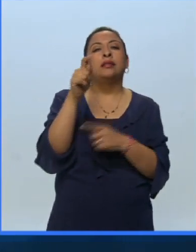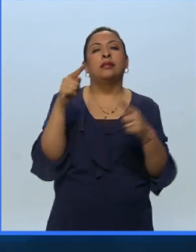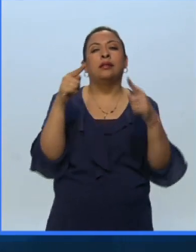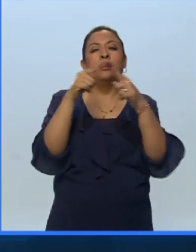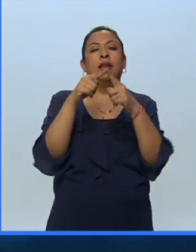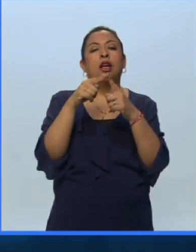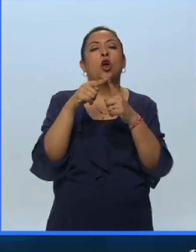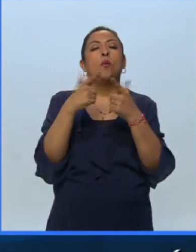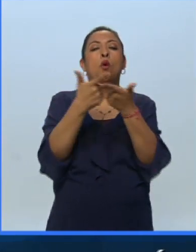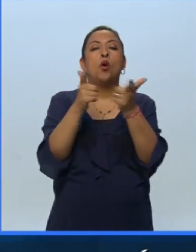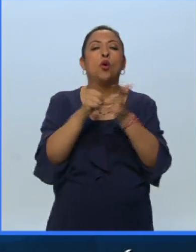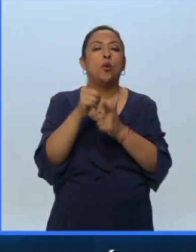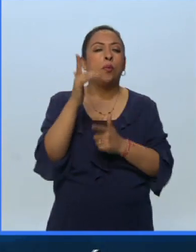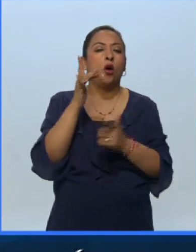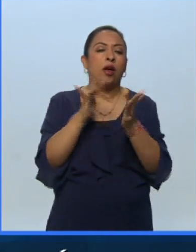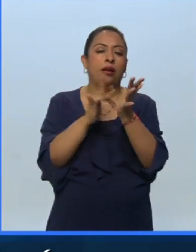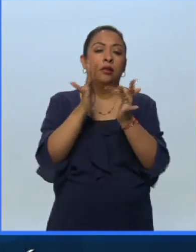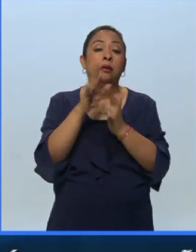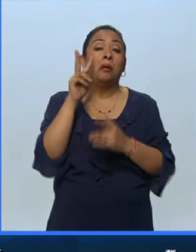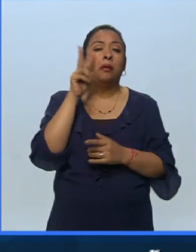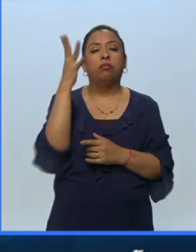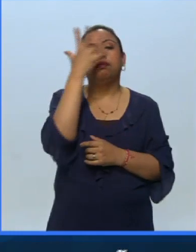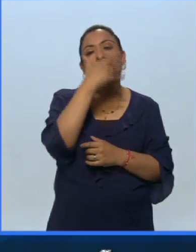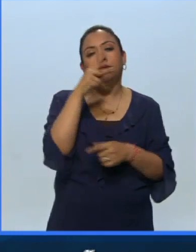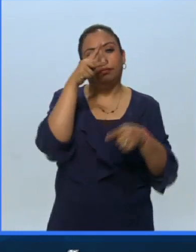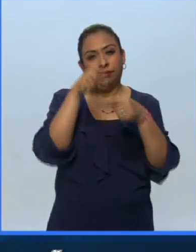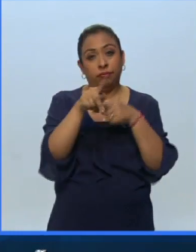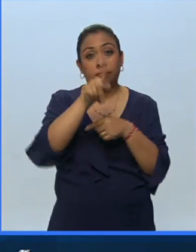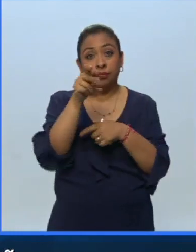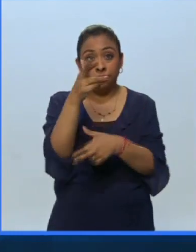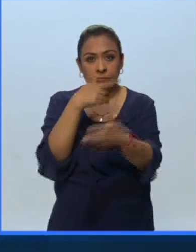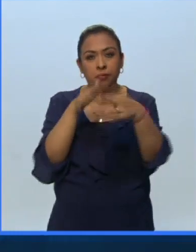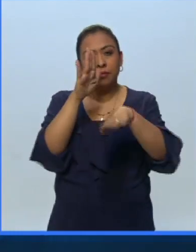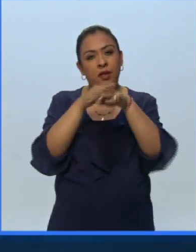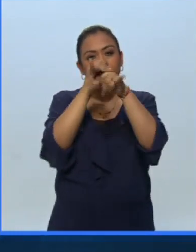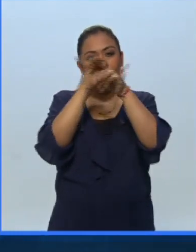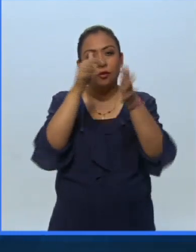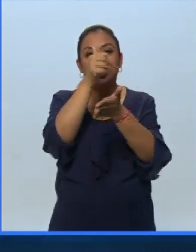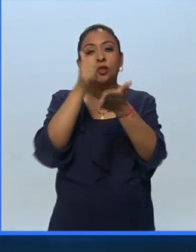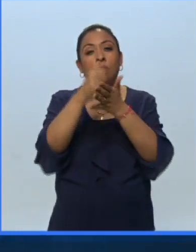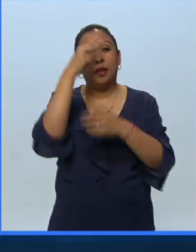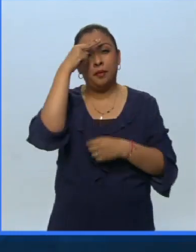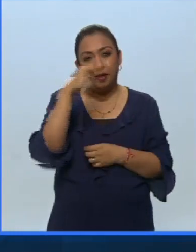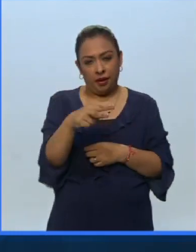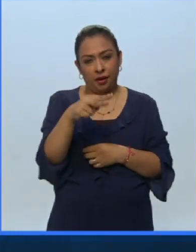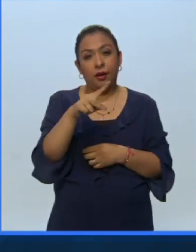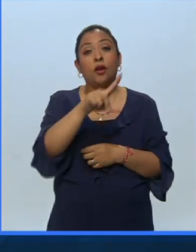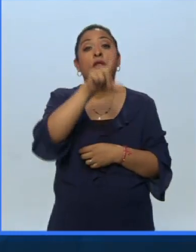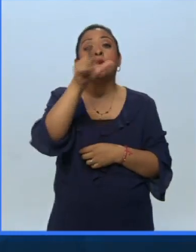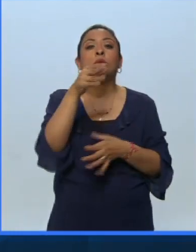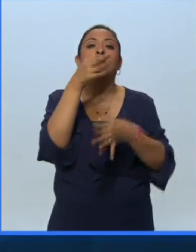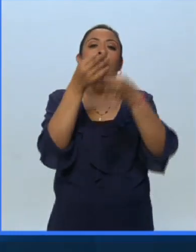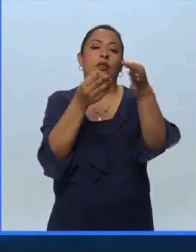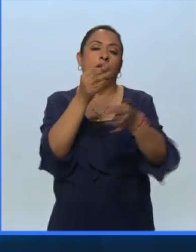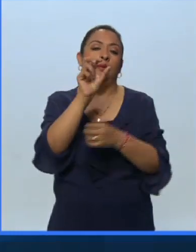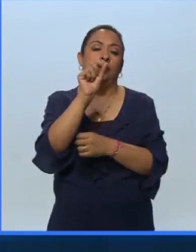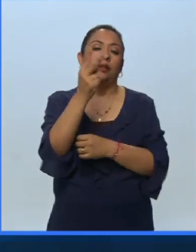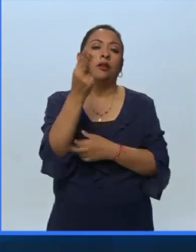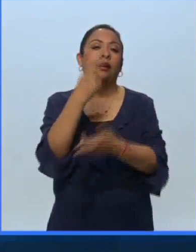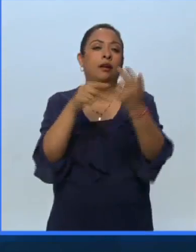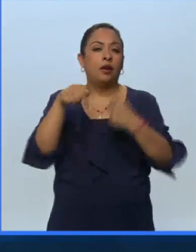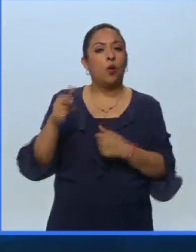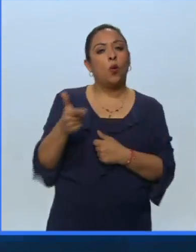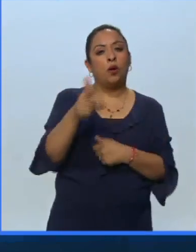Compañía de Jesús una vista maravillosa vamos a hacer una pausa y al regresar más información en la Ciudad de México más adelante Noticias 22 volvemos a